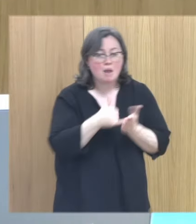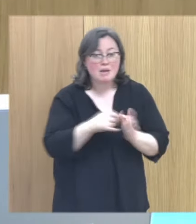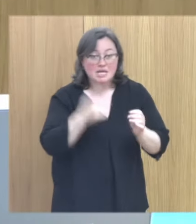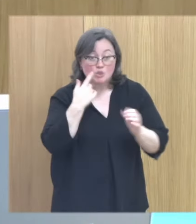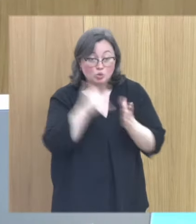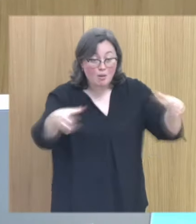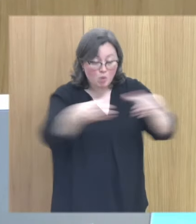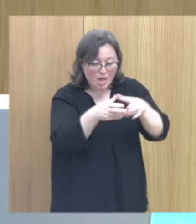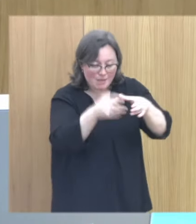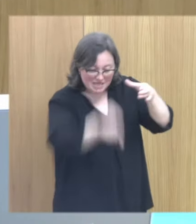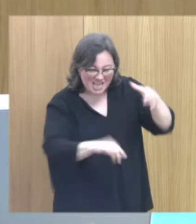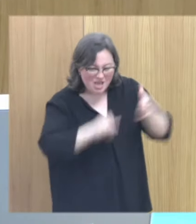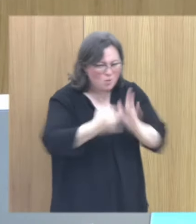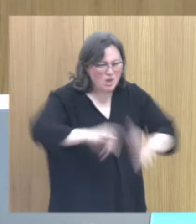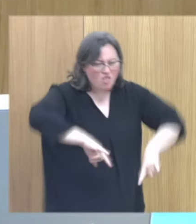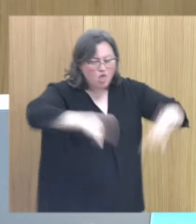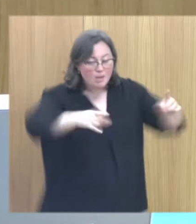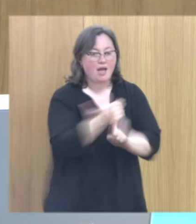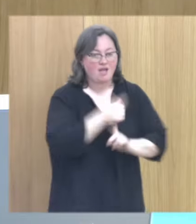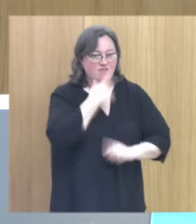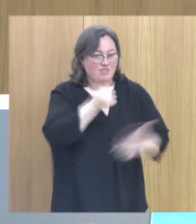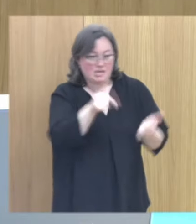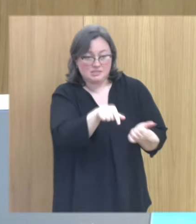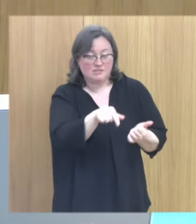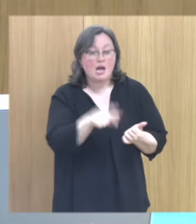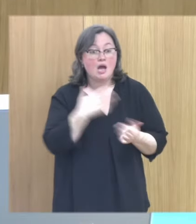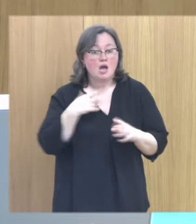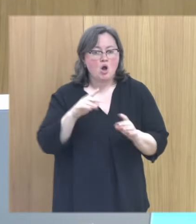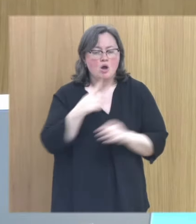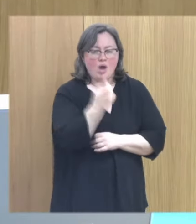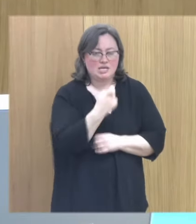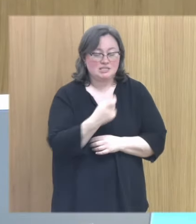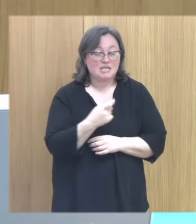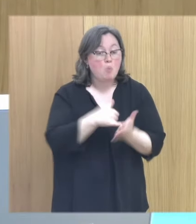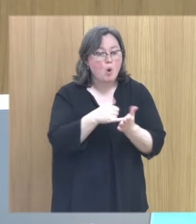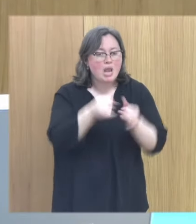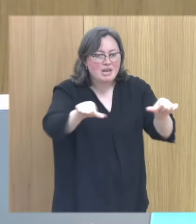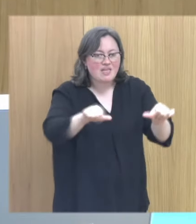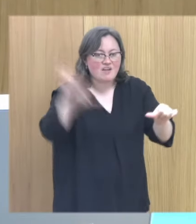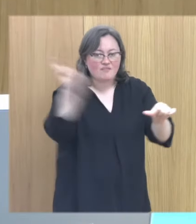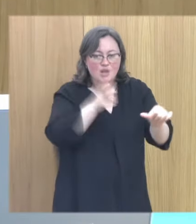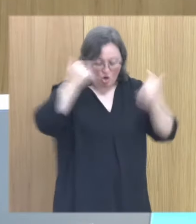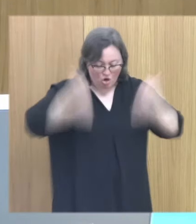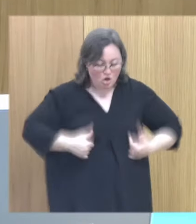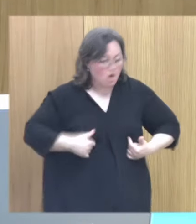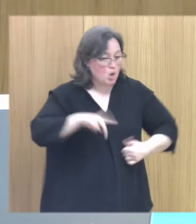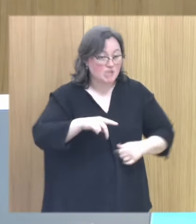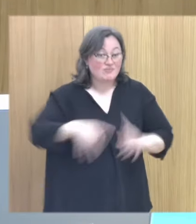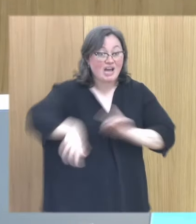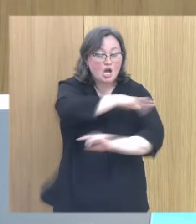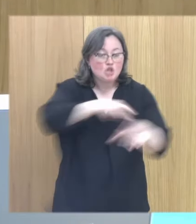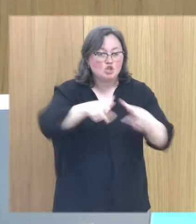de los más vulnerables y entonces esta cosa que hemos llegado y que nos ha costado tanto de entender que la vulnerabilidad no viene en mi condición sino en que la